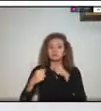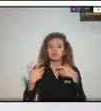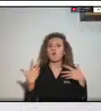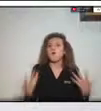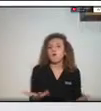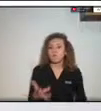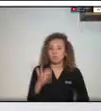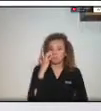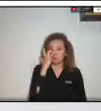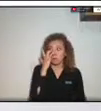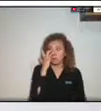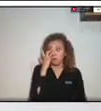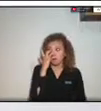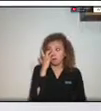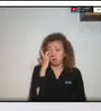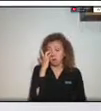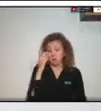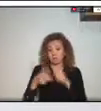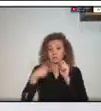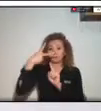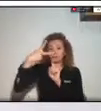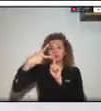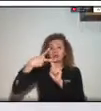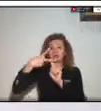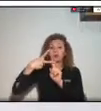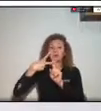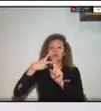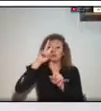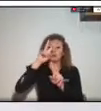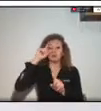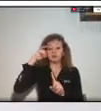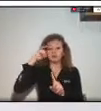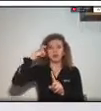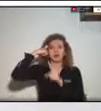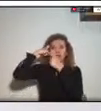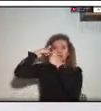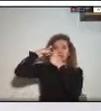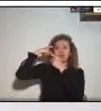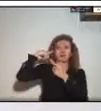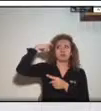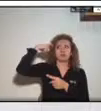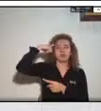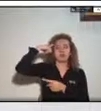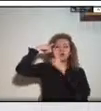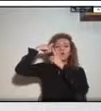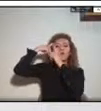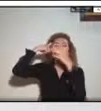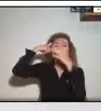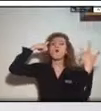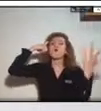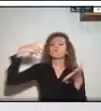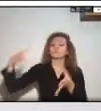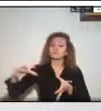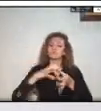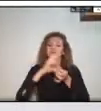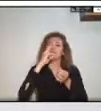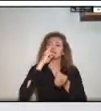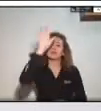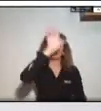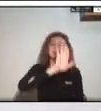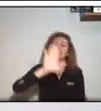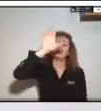dentro de esos retos qué retos podrían ustedes encontrar en esa articulación nación departamento municipio